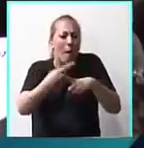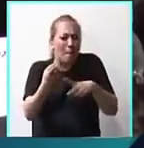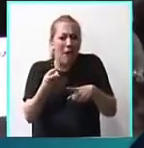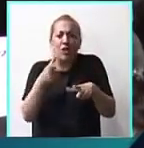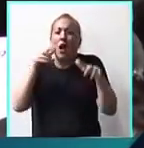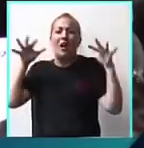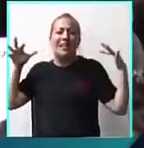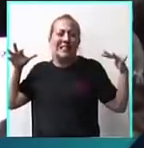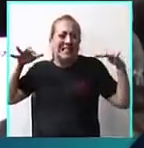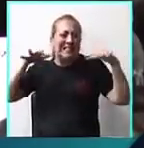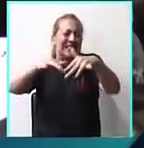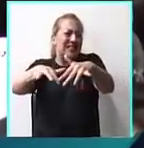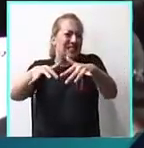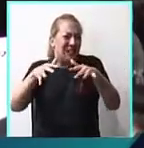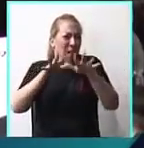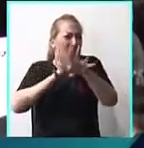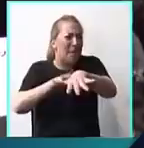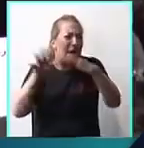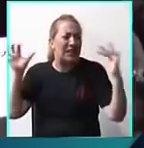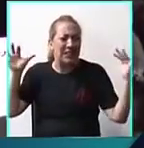absolutamente masiva?